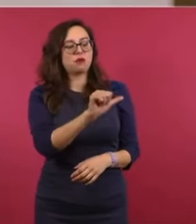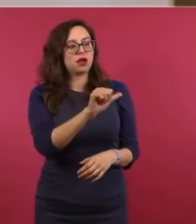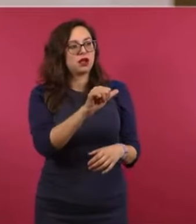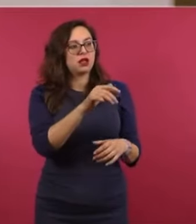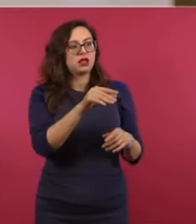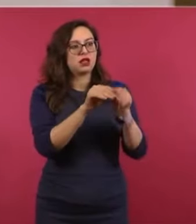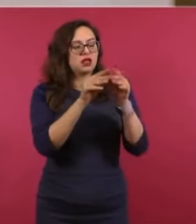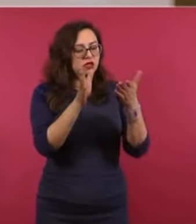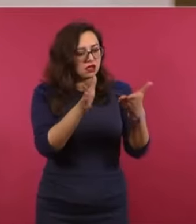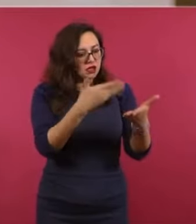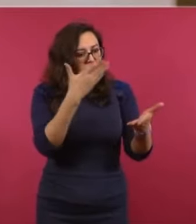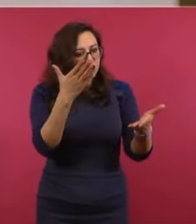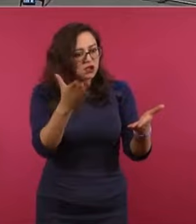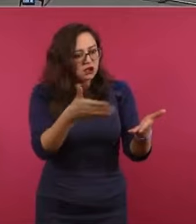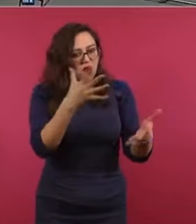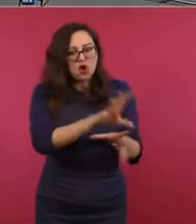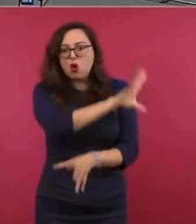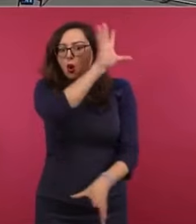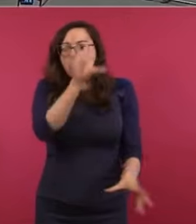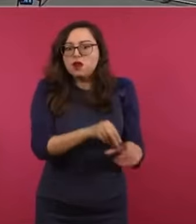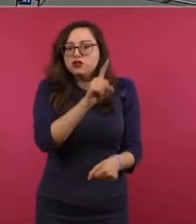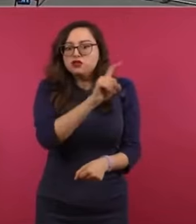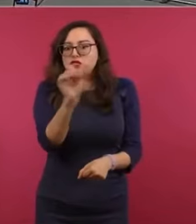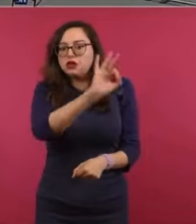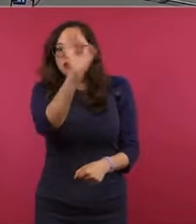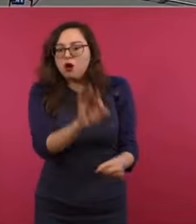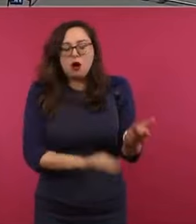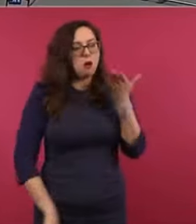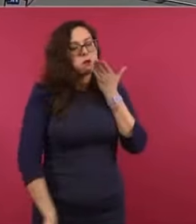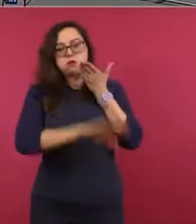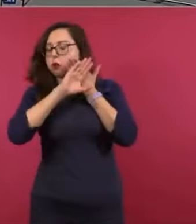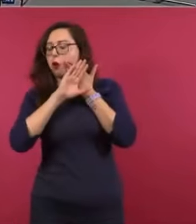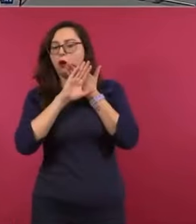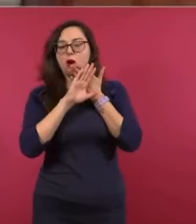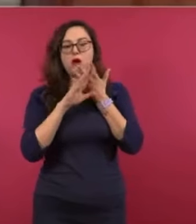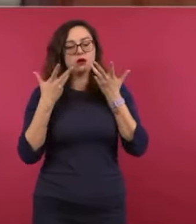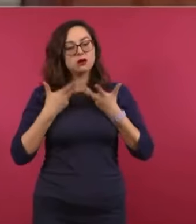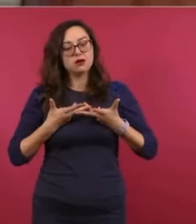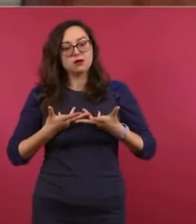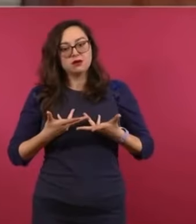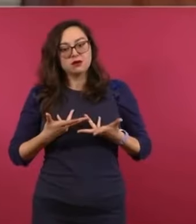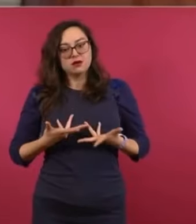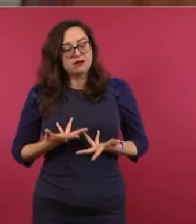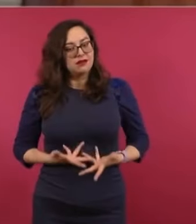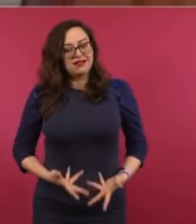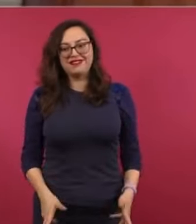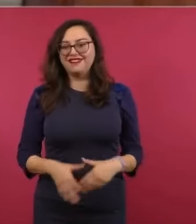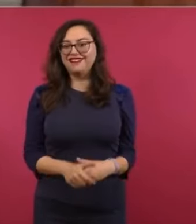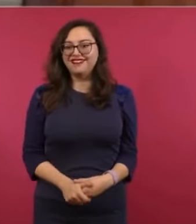en contra, todas, increíble.